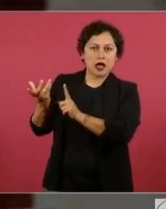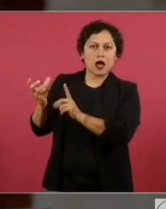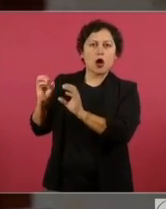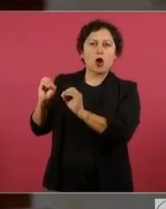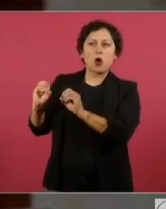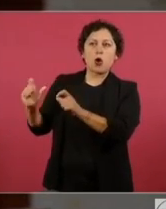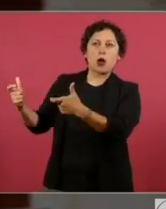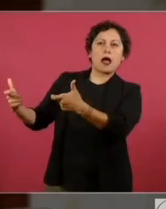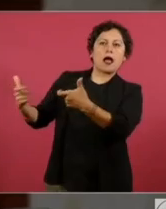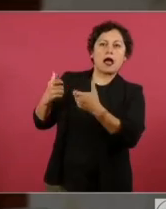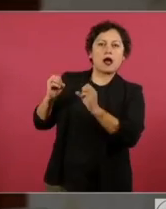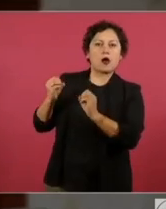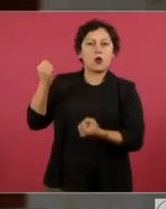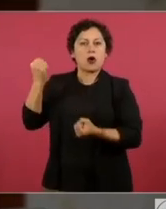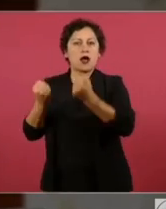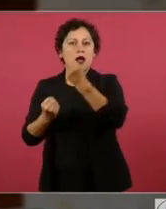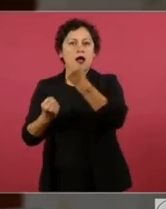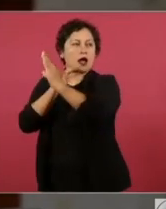sin mecanismo.